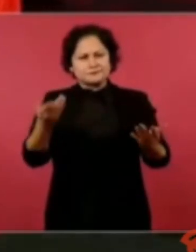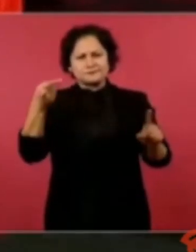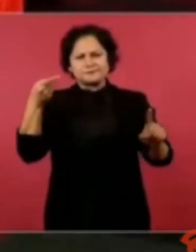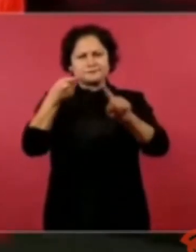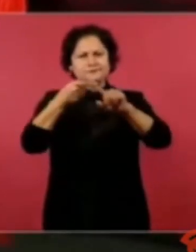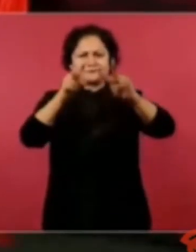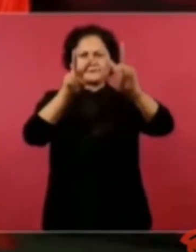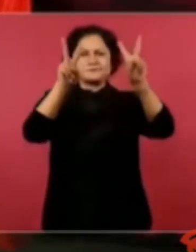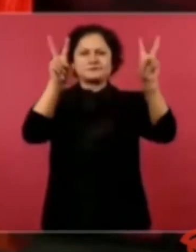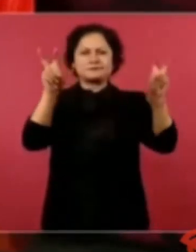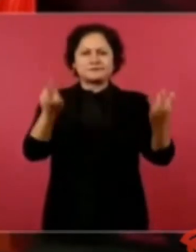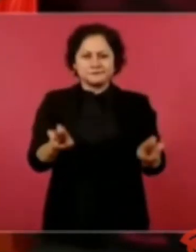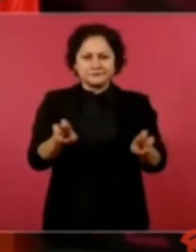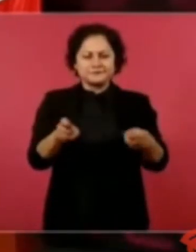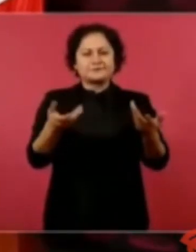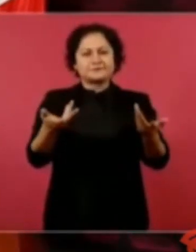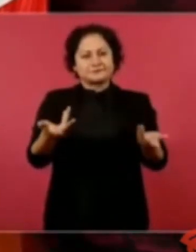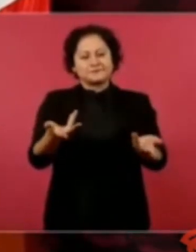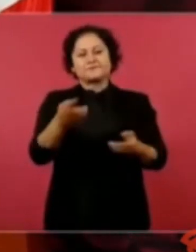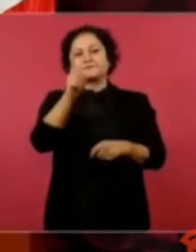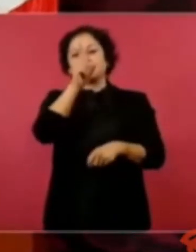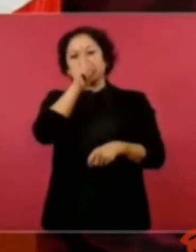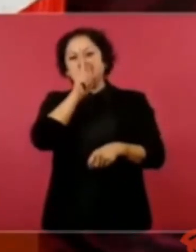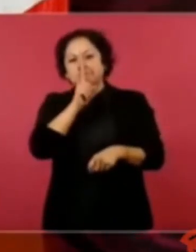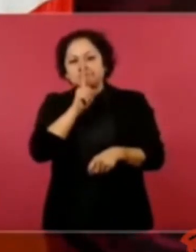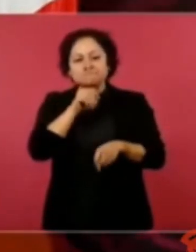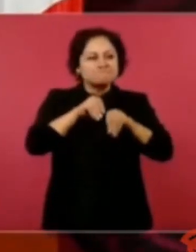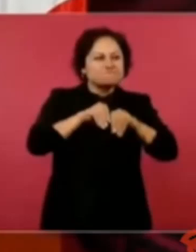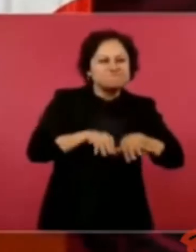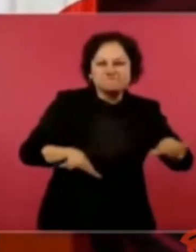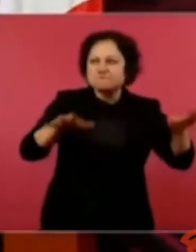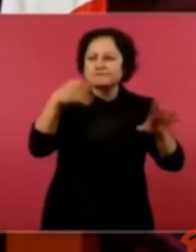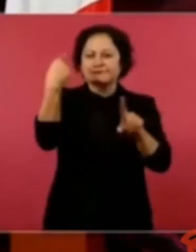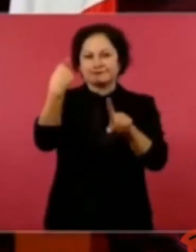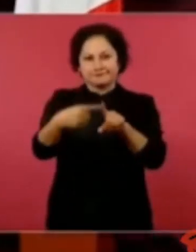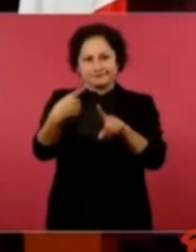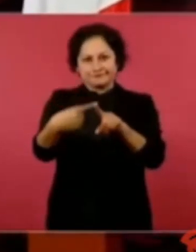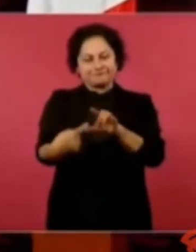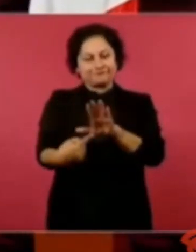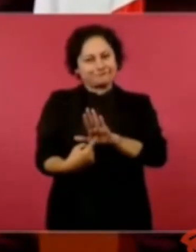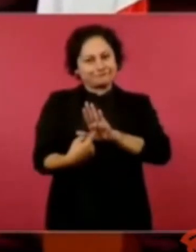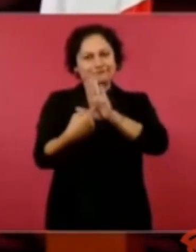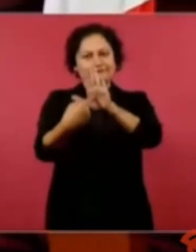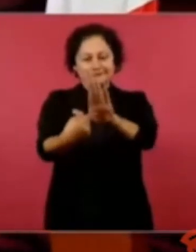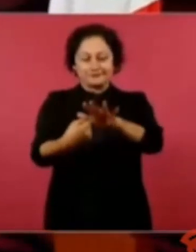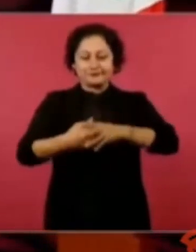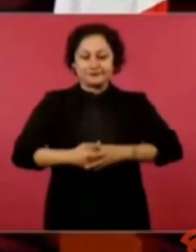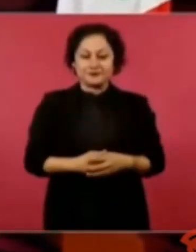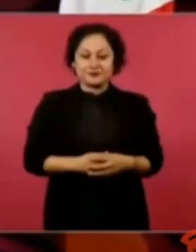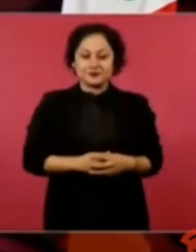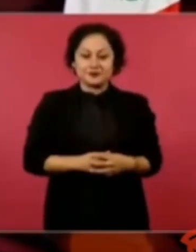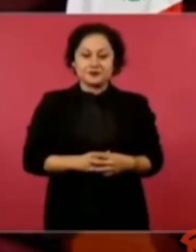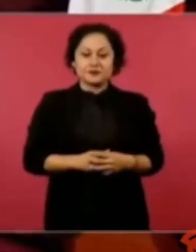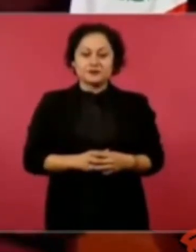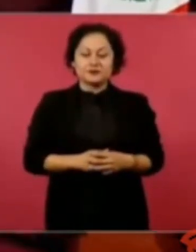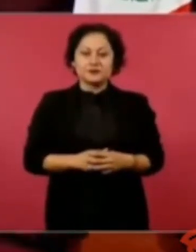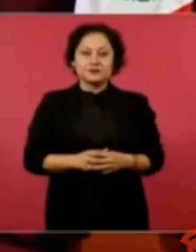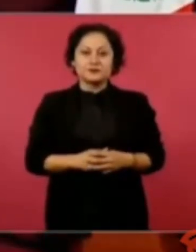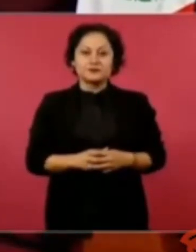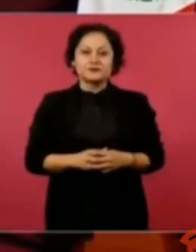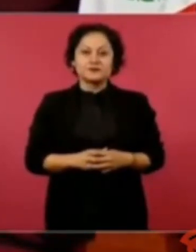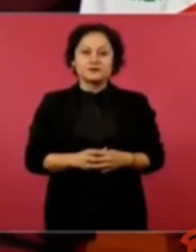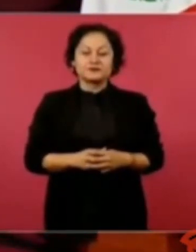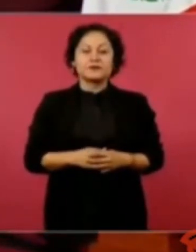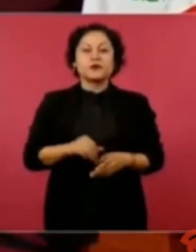de Quién es quién en las mentiras y también vamos a informar sobre el